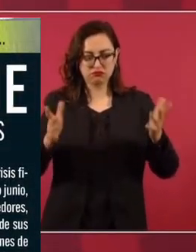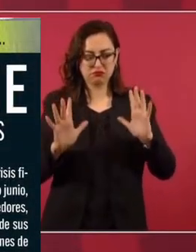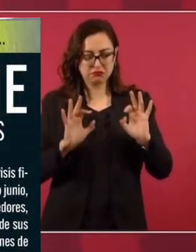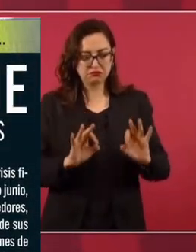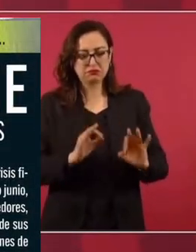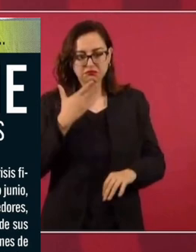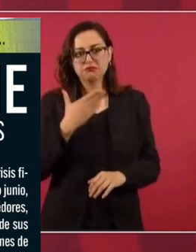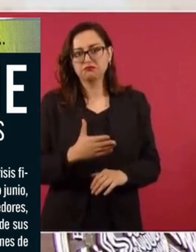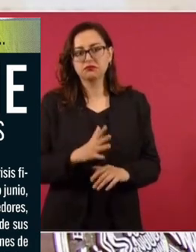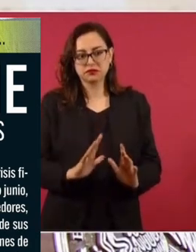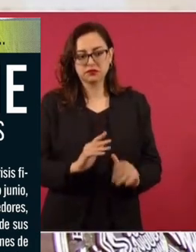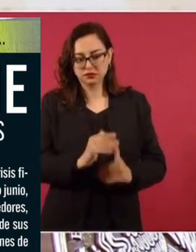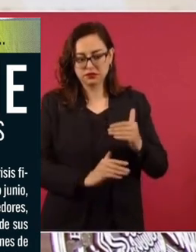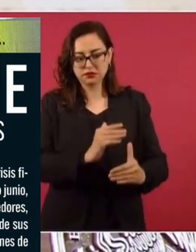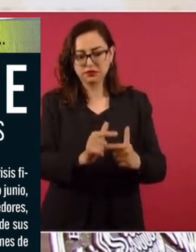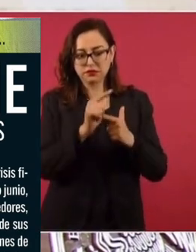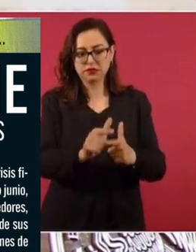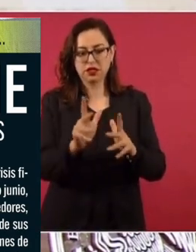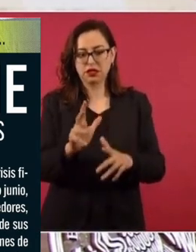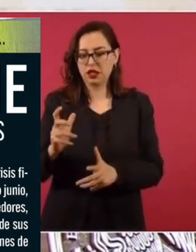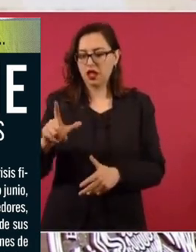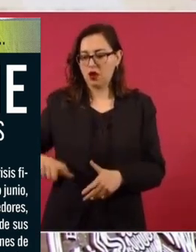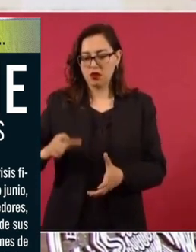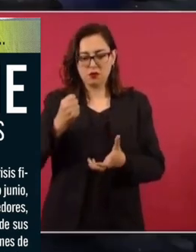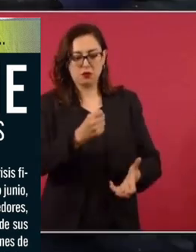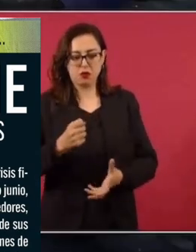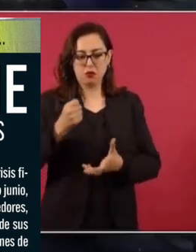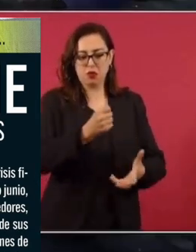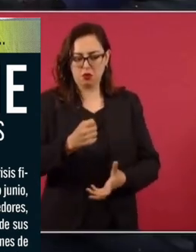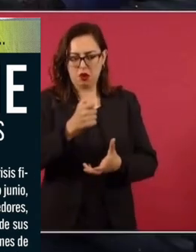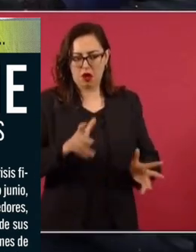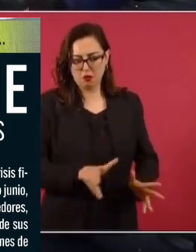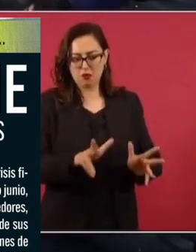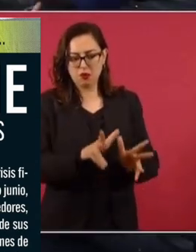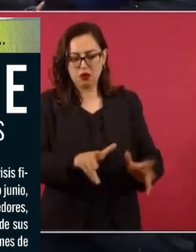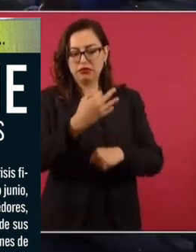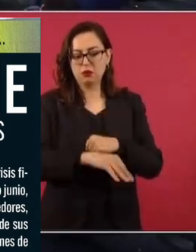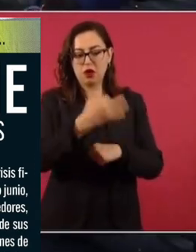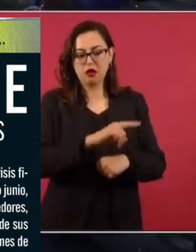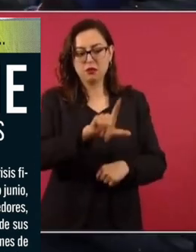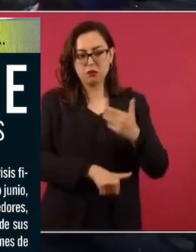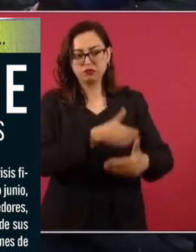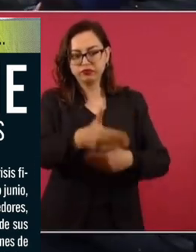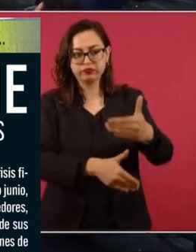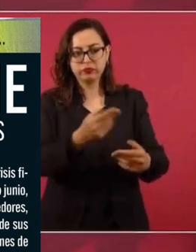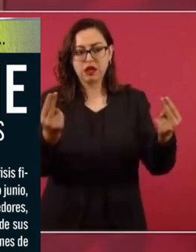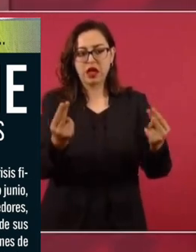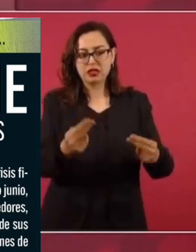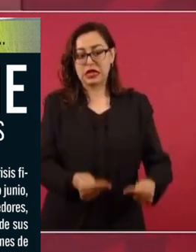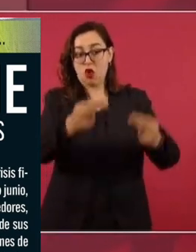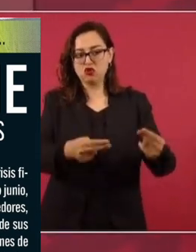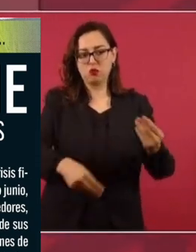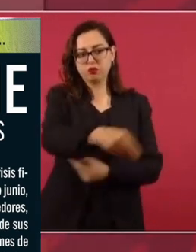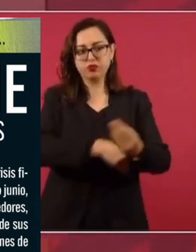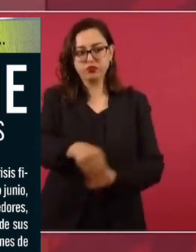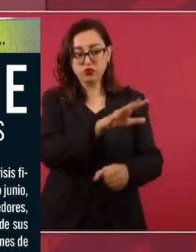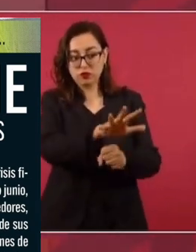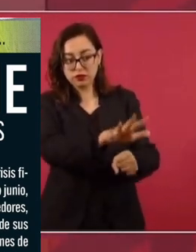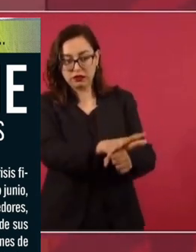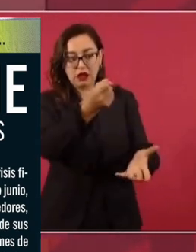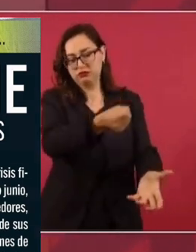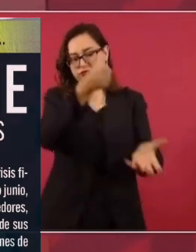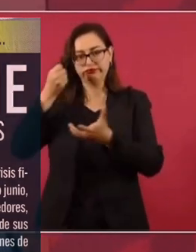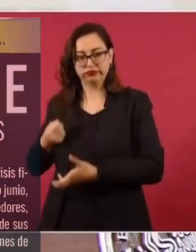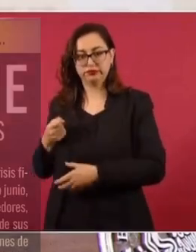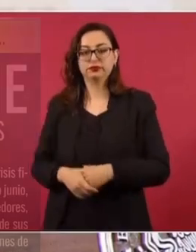estarle entregando recursos al presupuesto. O sea, es un proceso, pero les molesta mucho a nuestros